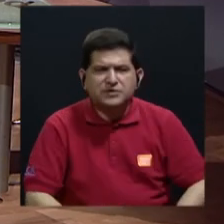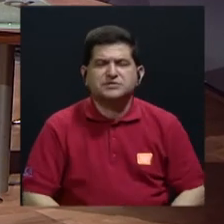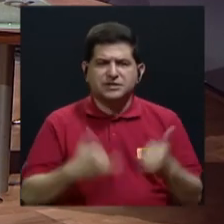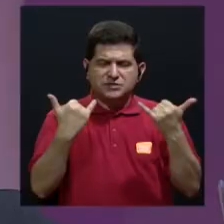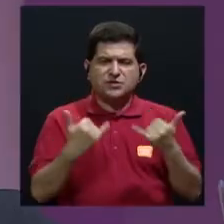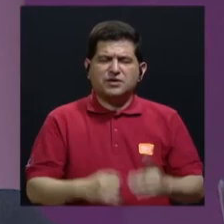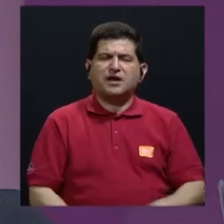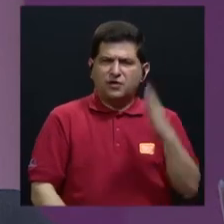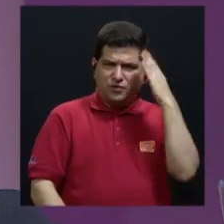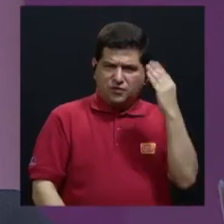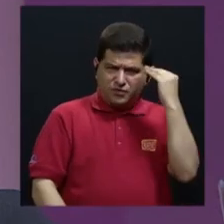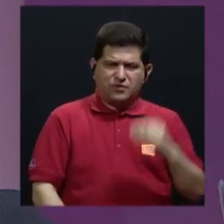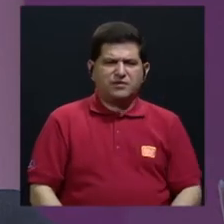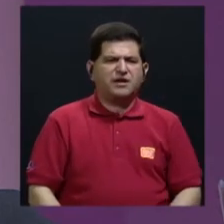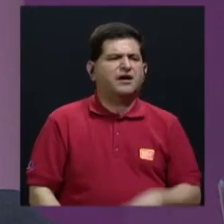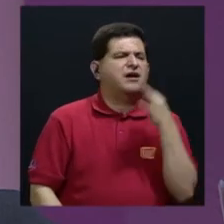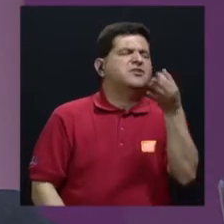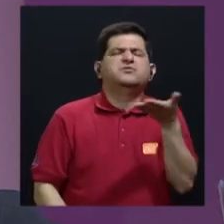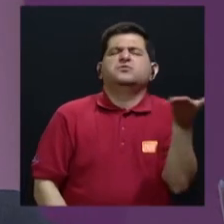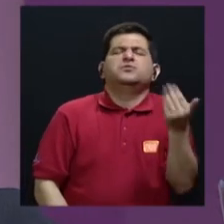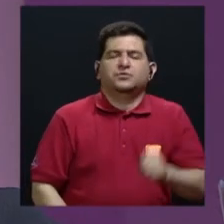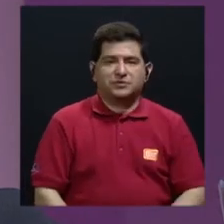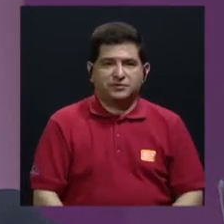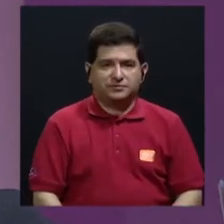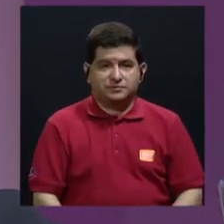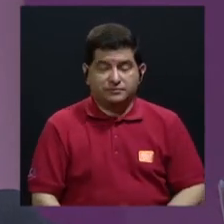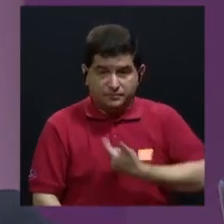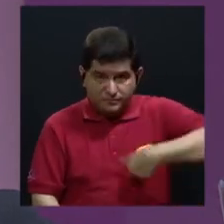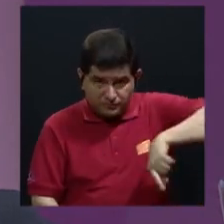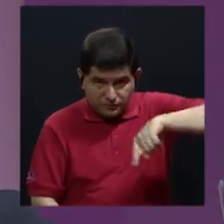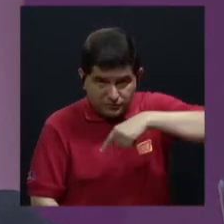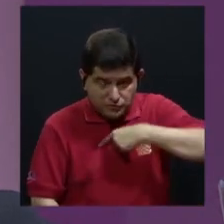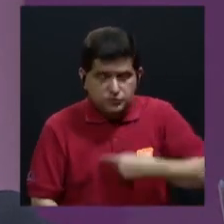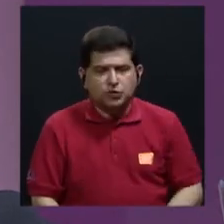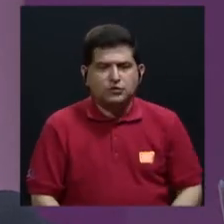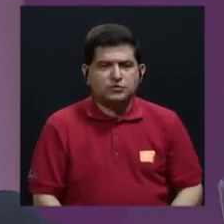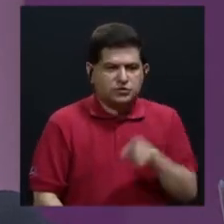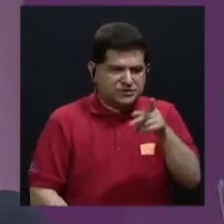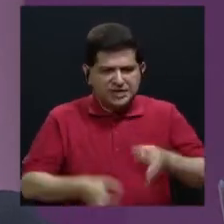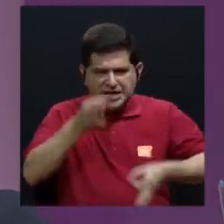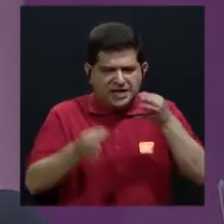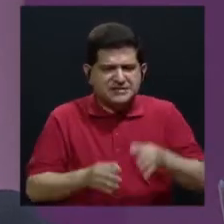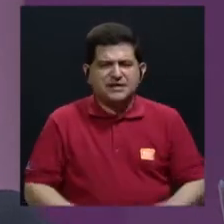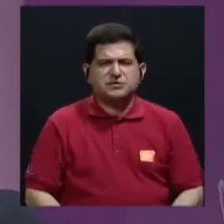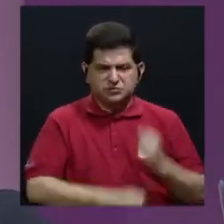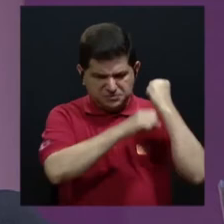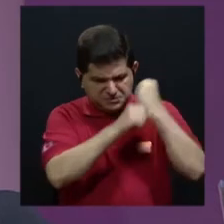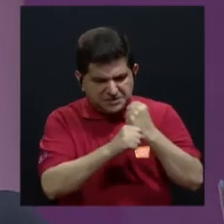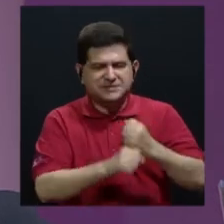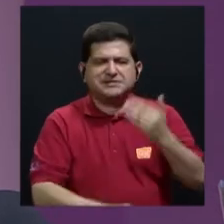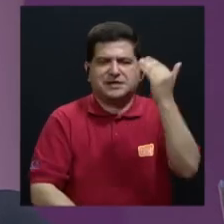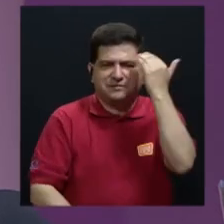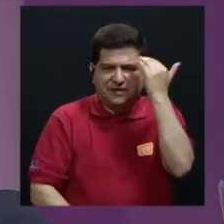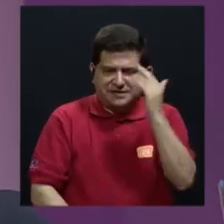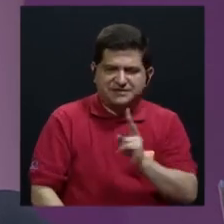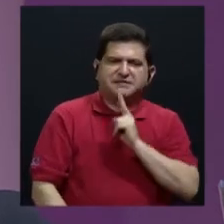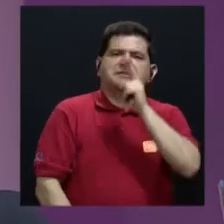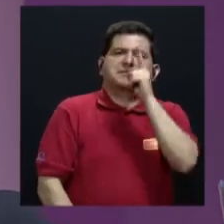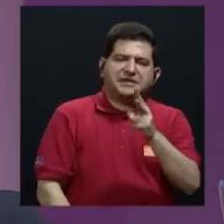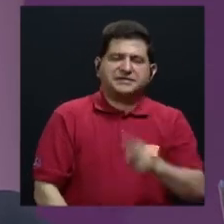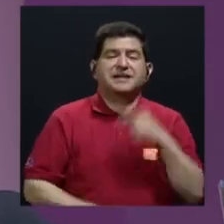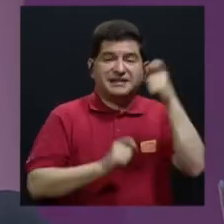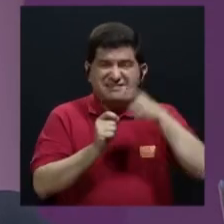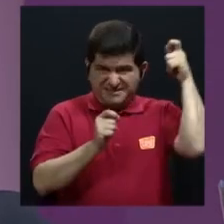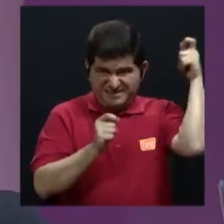viviendo? ¿Hacia dónde vamos? Vamos hacia conquistar esa justicia, conocer la verdad y